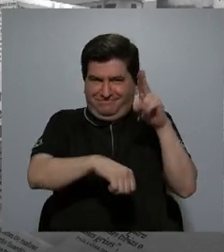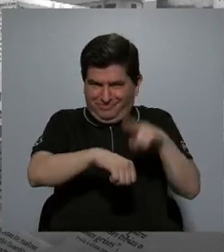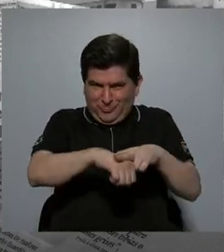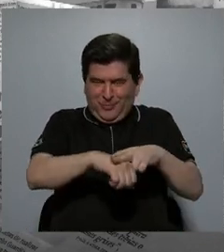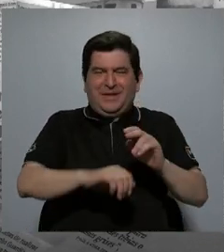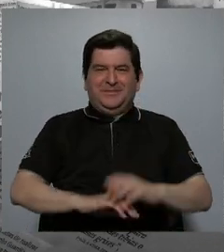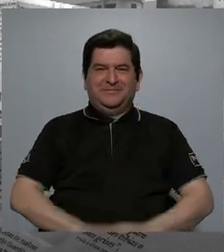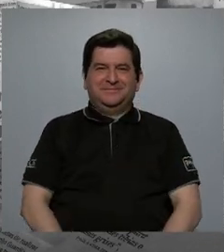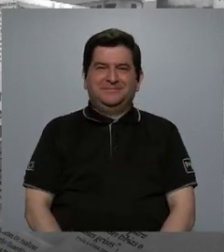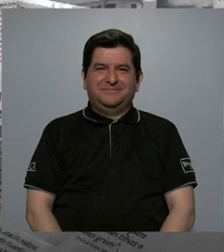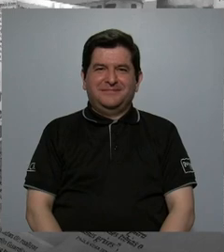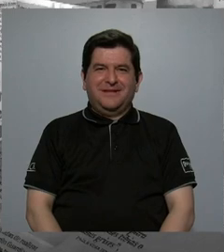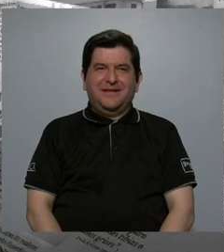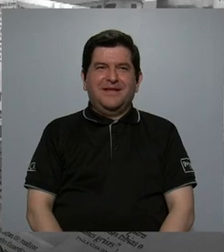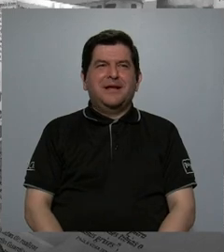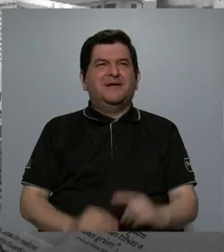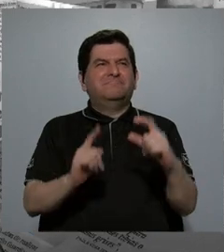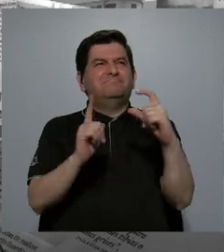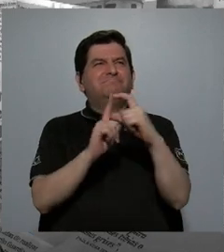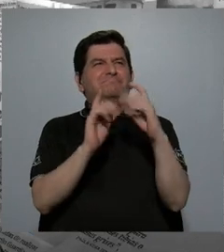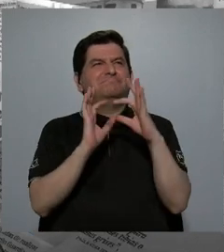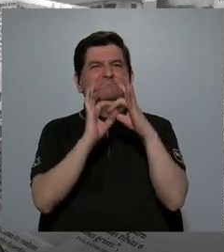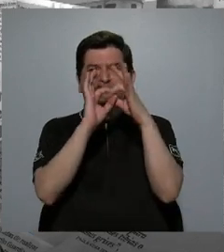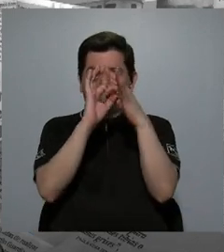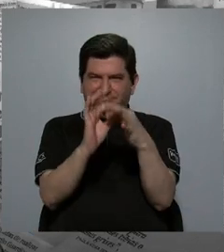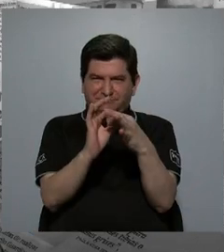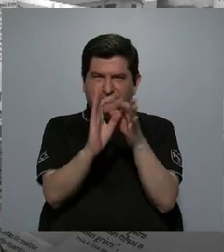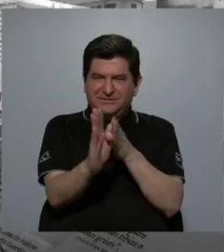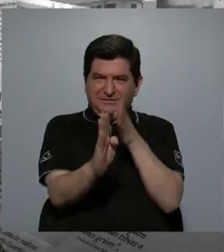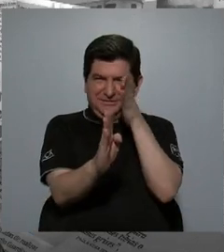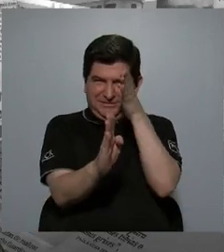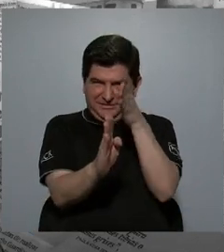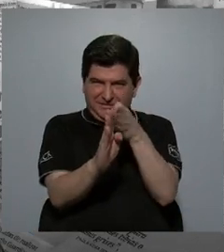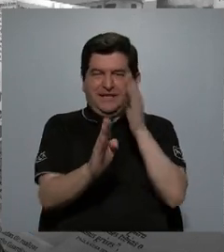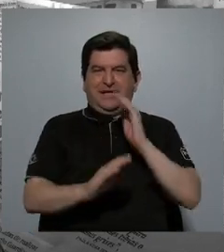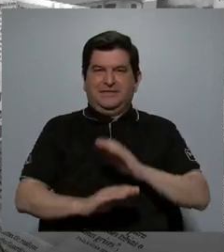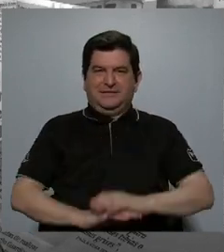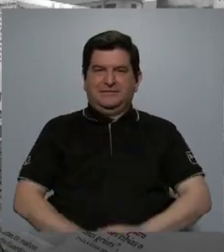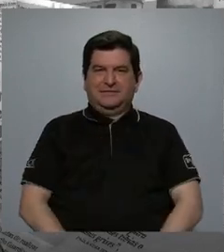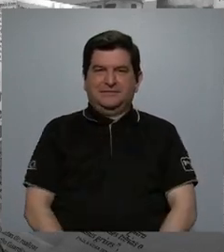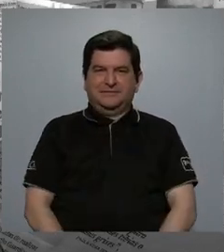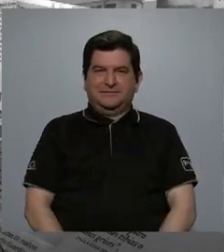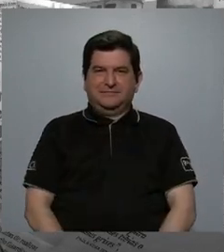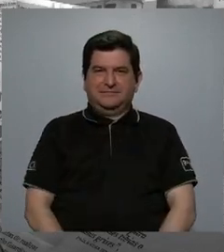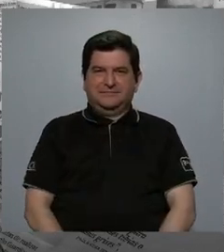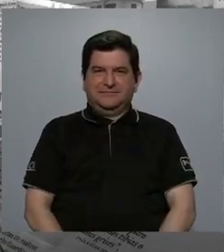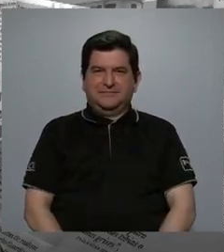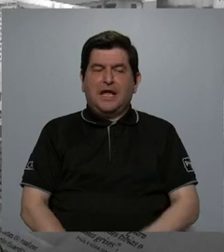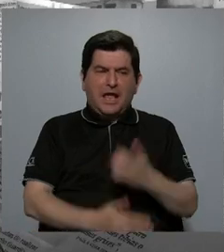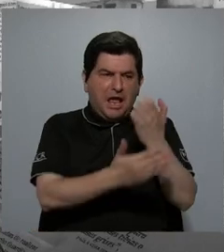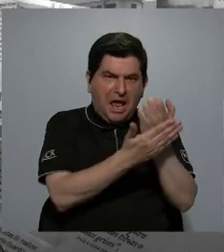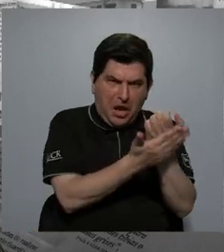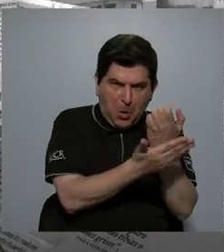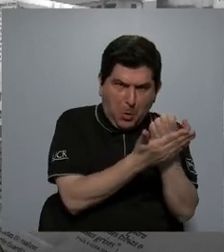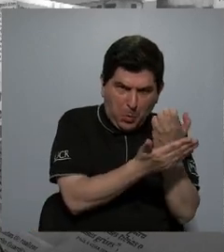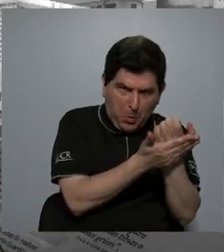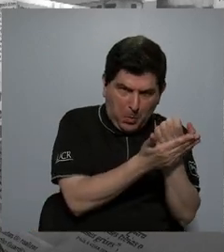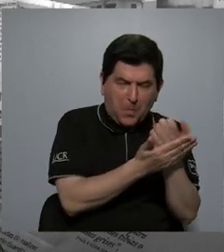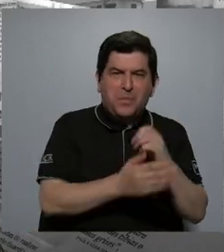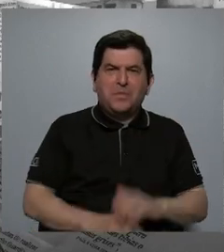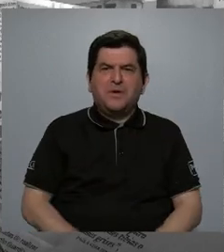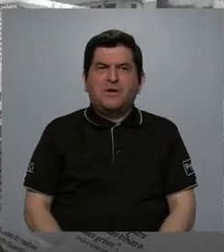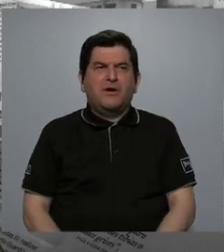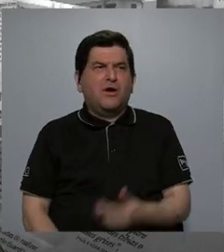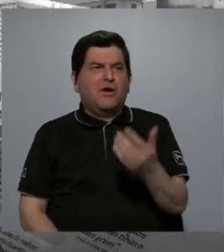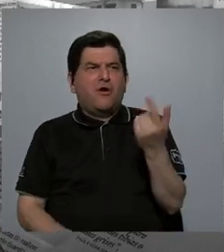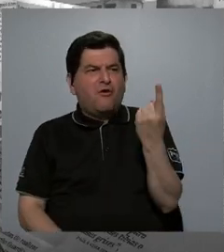como un término relacionado directamente con lo económico, con la